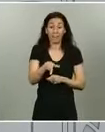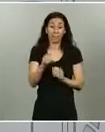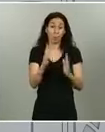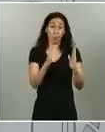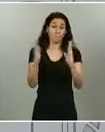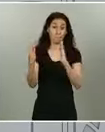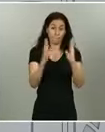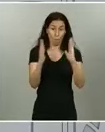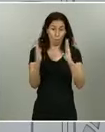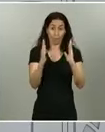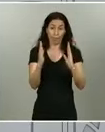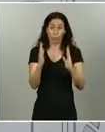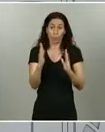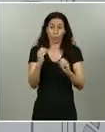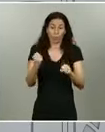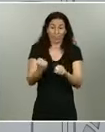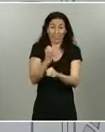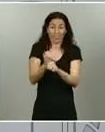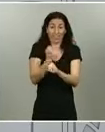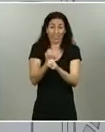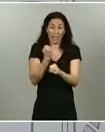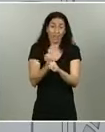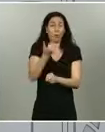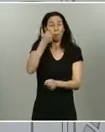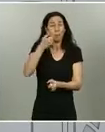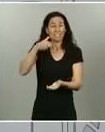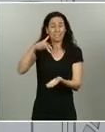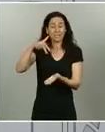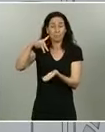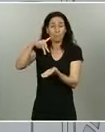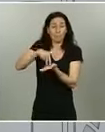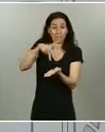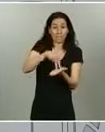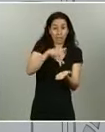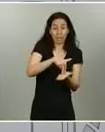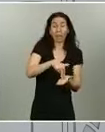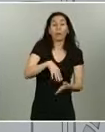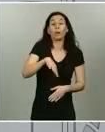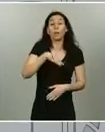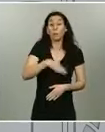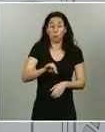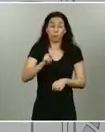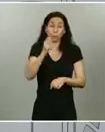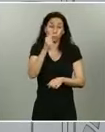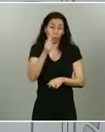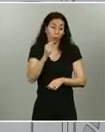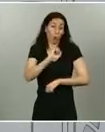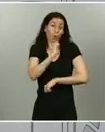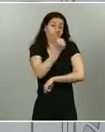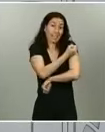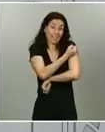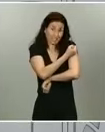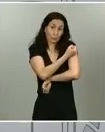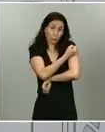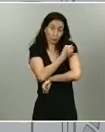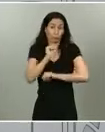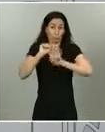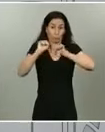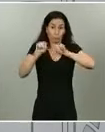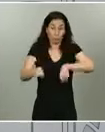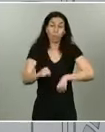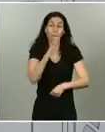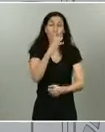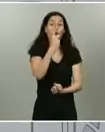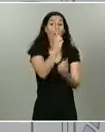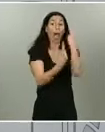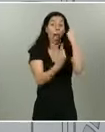por lo tanto, ha podido haber una reducción de la introducción de fichas en los registros civiles automatizados, o en las bases de datos, y eso ha podido suponer algún